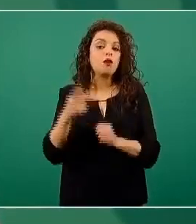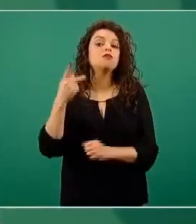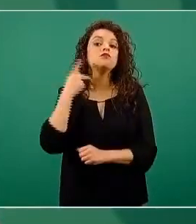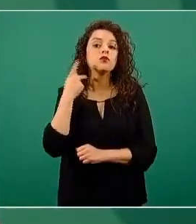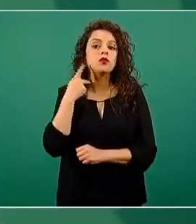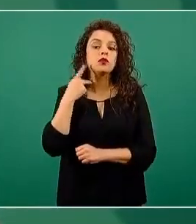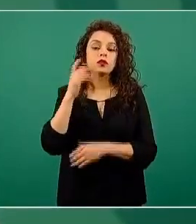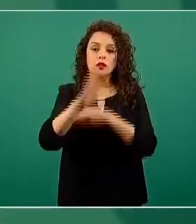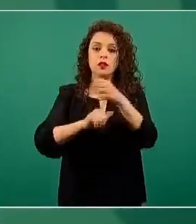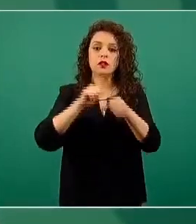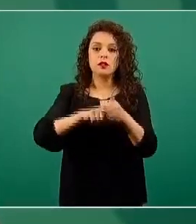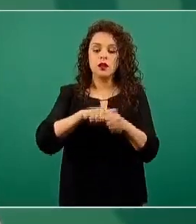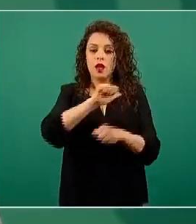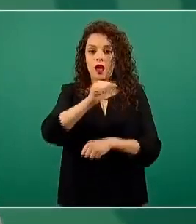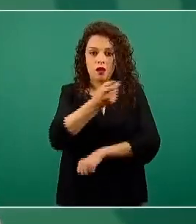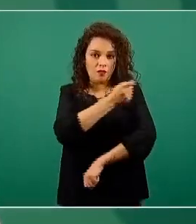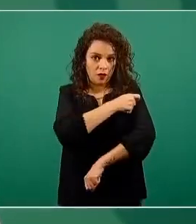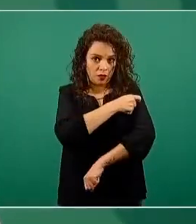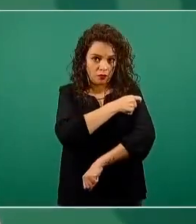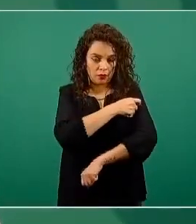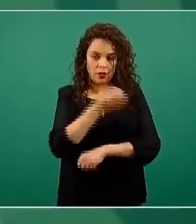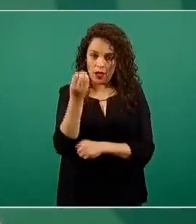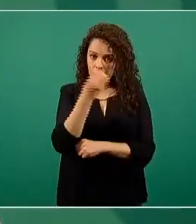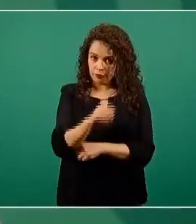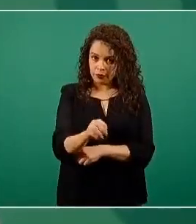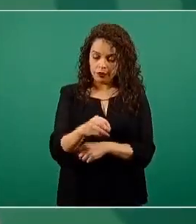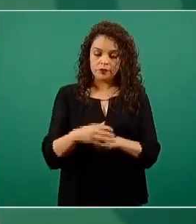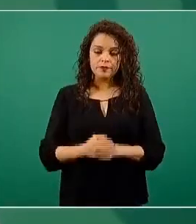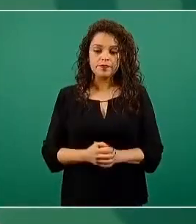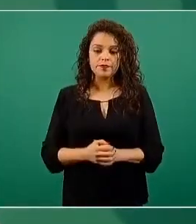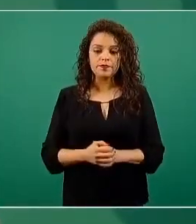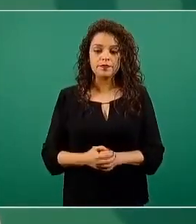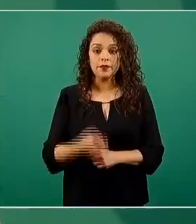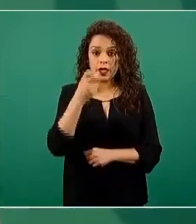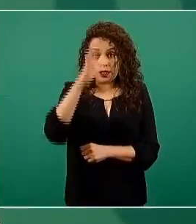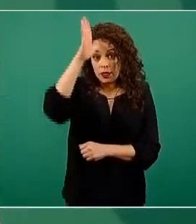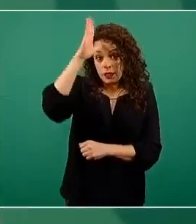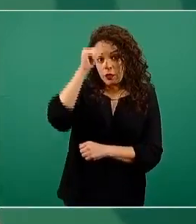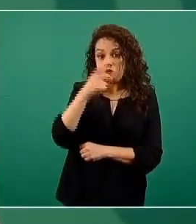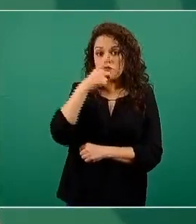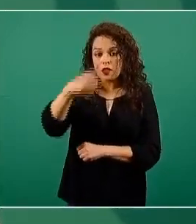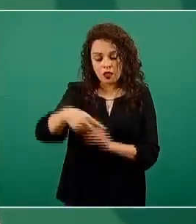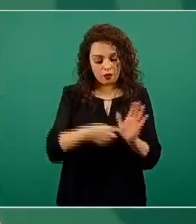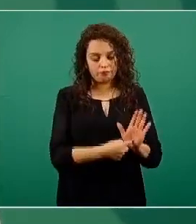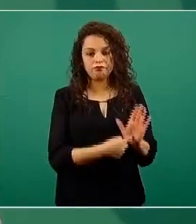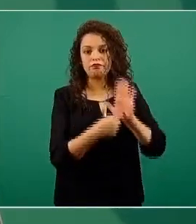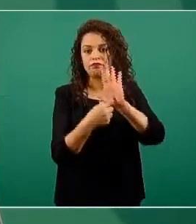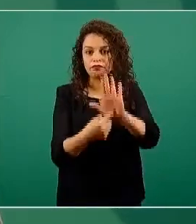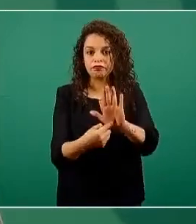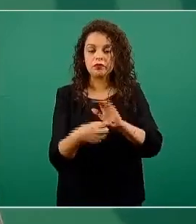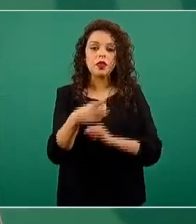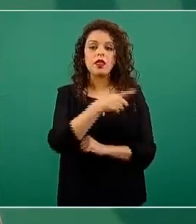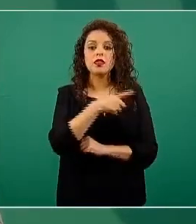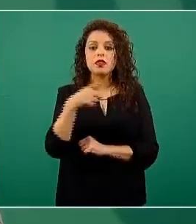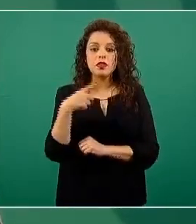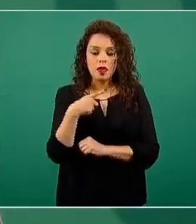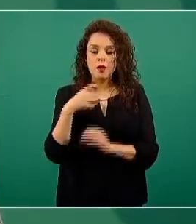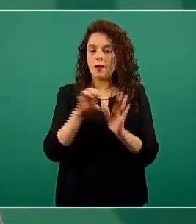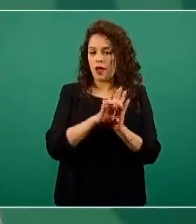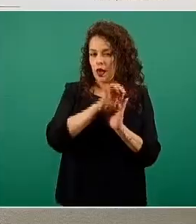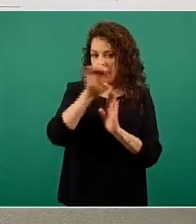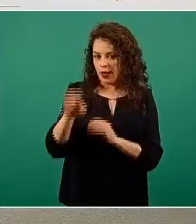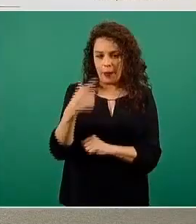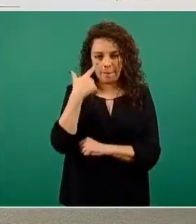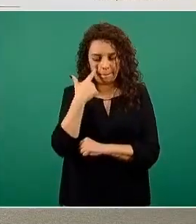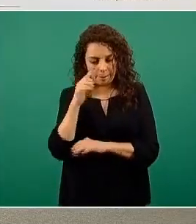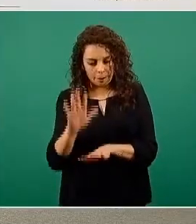nacional de vacunación y expresamente el acuerdo refiere de que debe haber, este apego debe de ser, por ejemplo, en